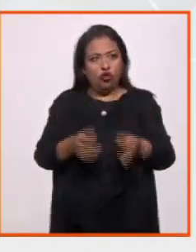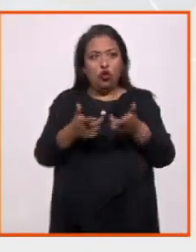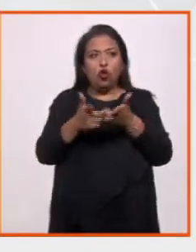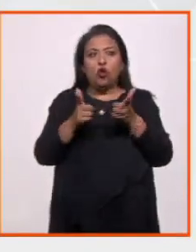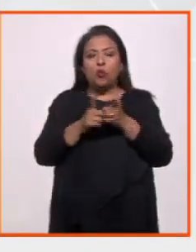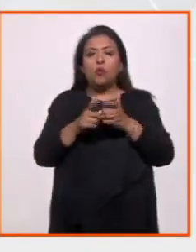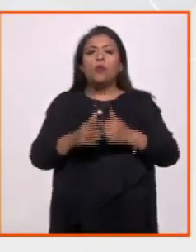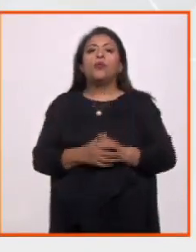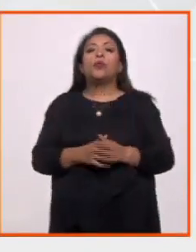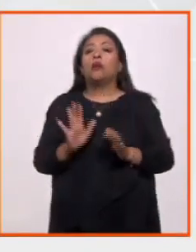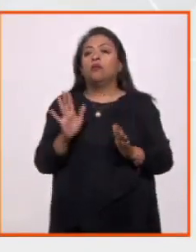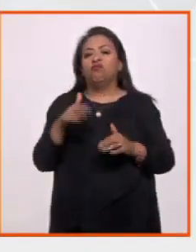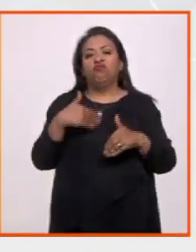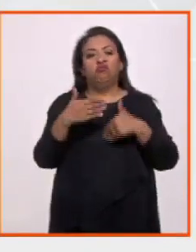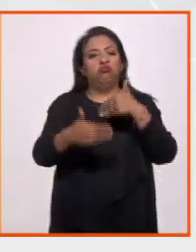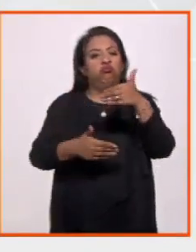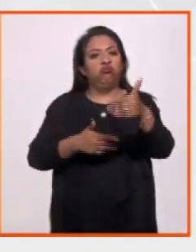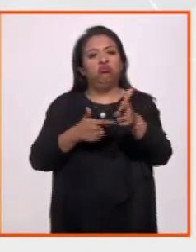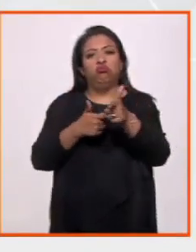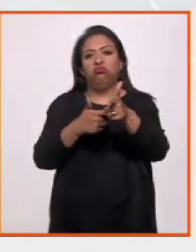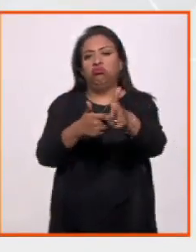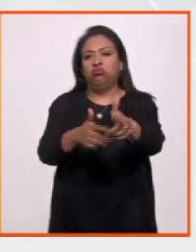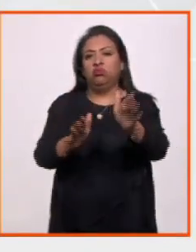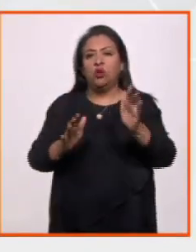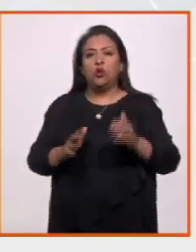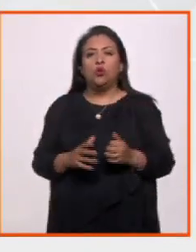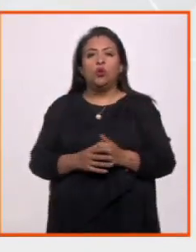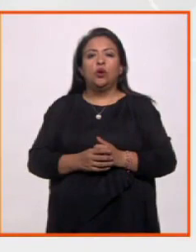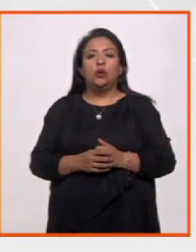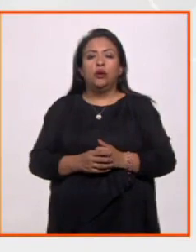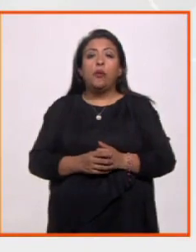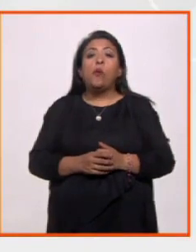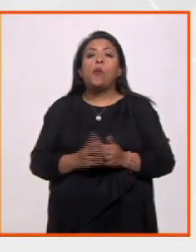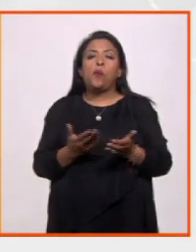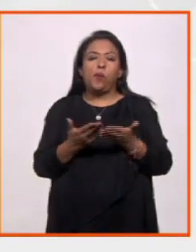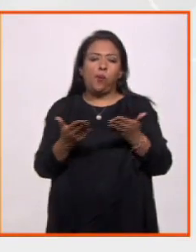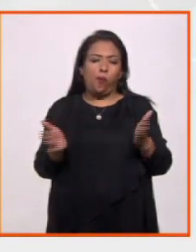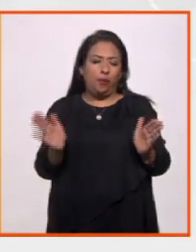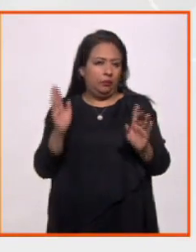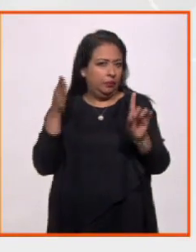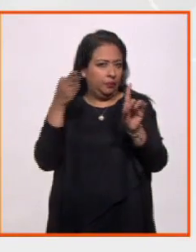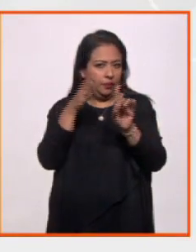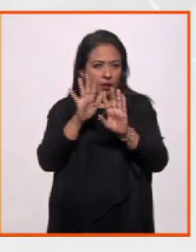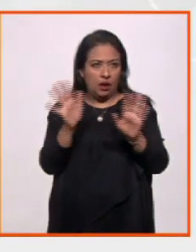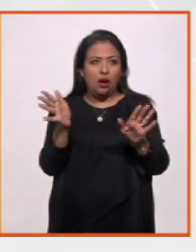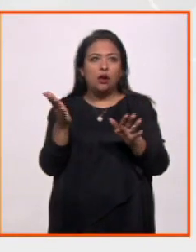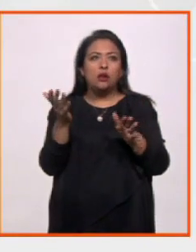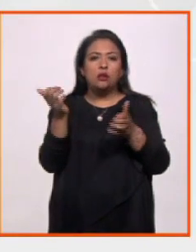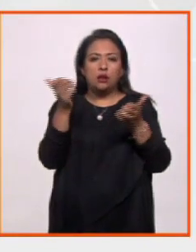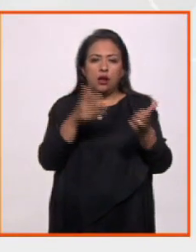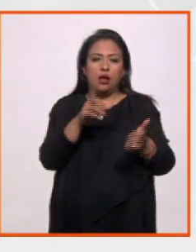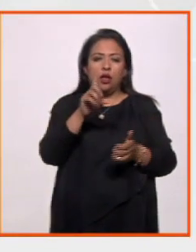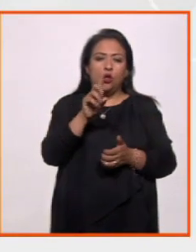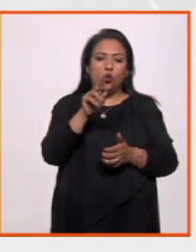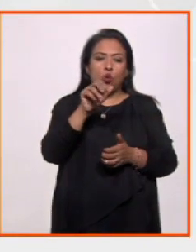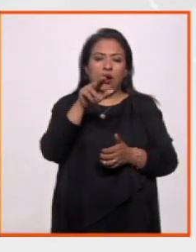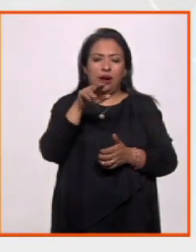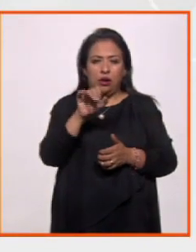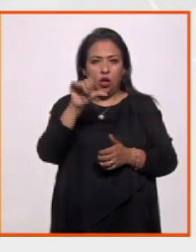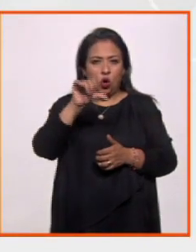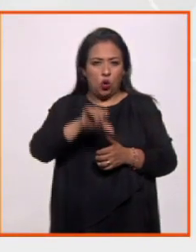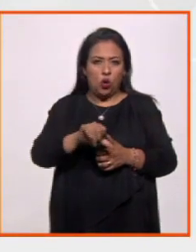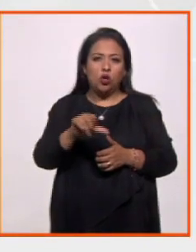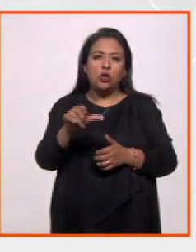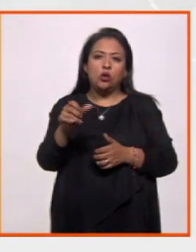grupo. Actividad ininterrumpida de ese proceso. Exactamente, sí. Muy bien, ahora vamos a entrar nuevamente en materia. Traje a Dwayne esta noche aquí, no lo